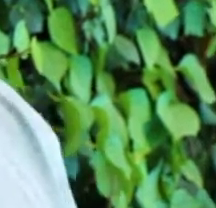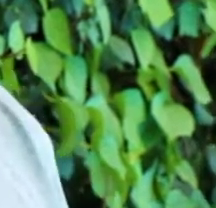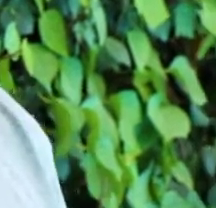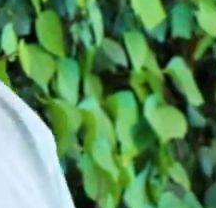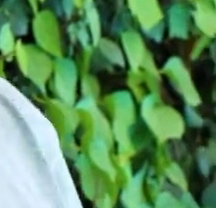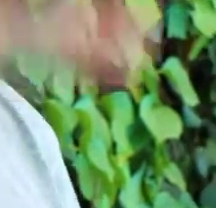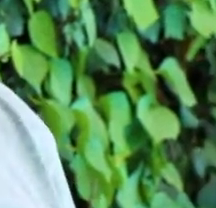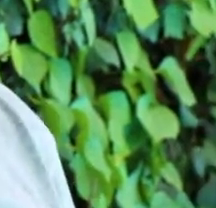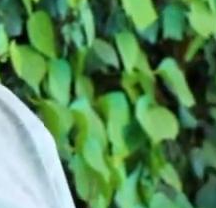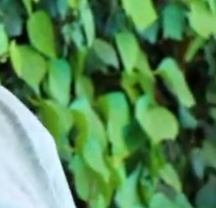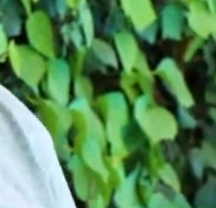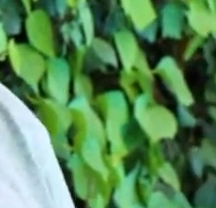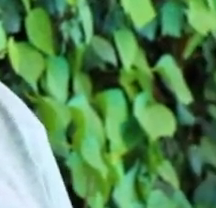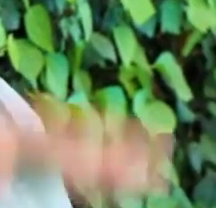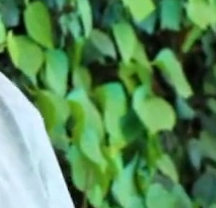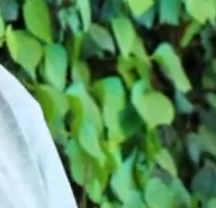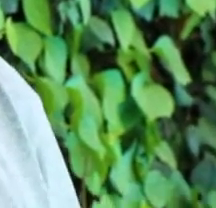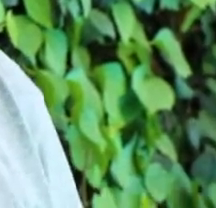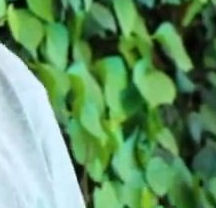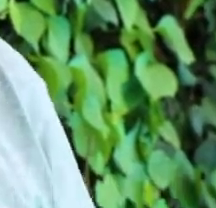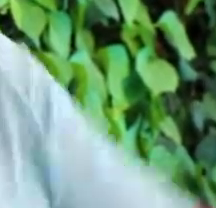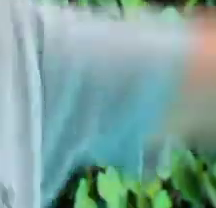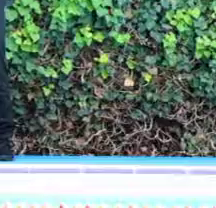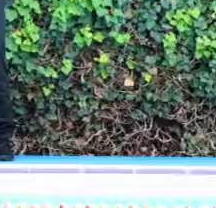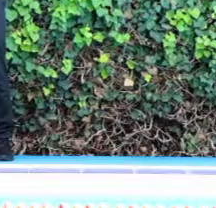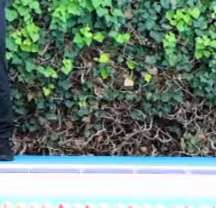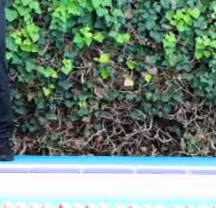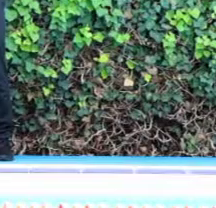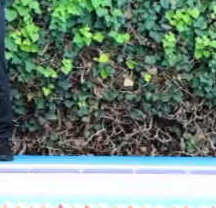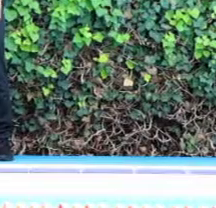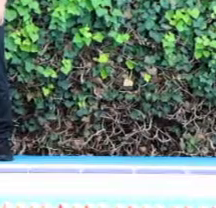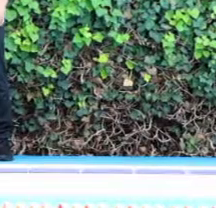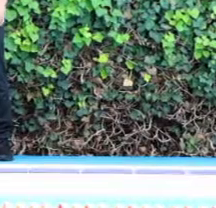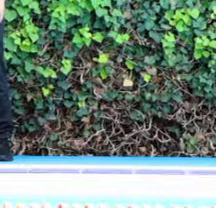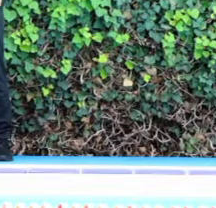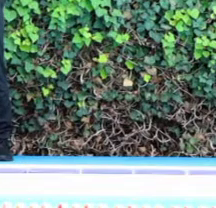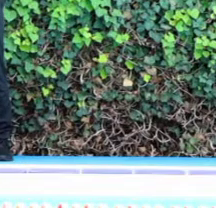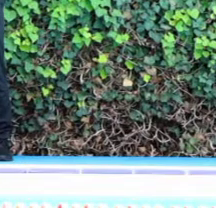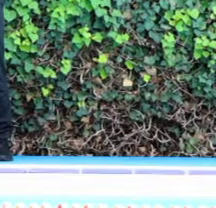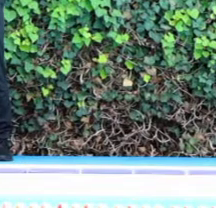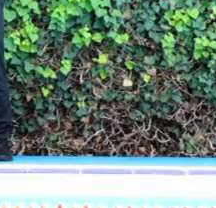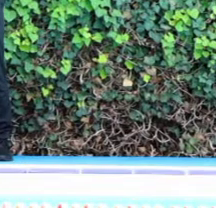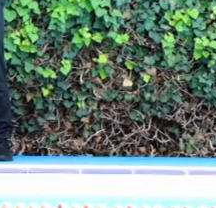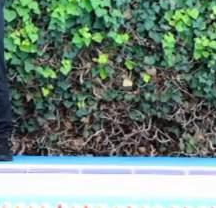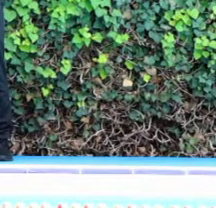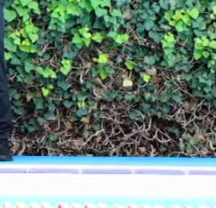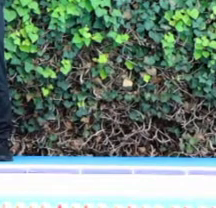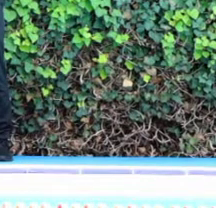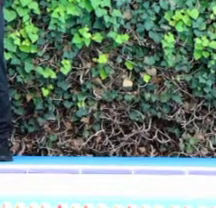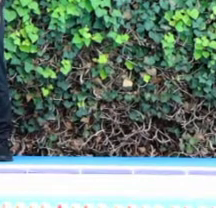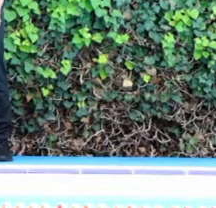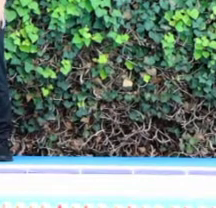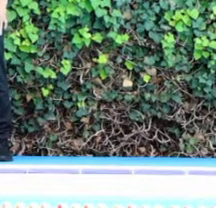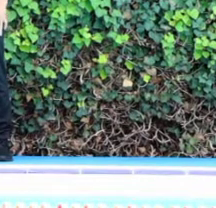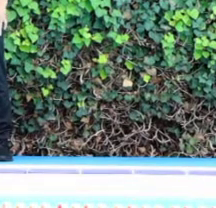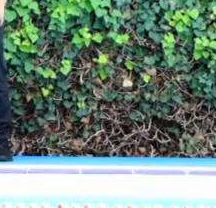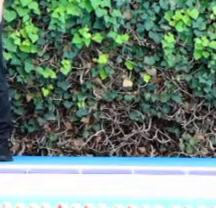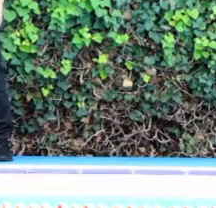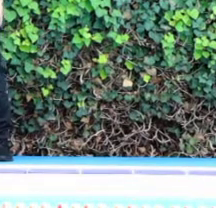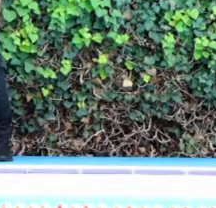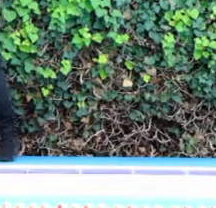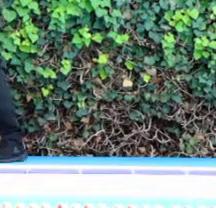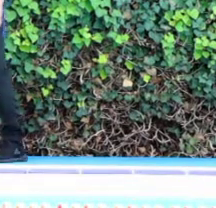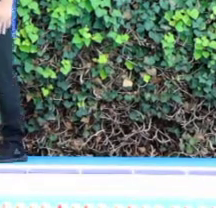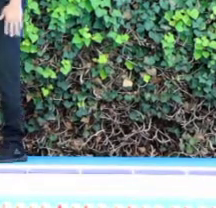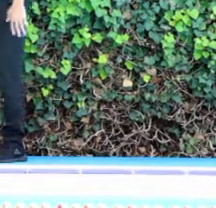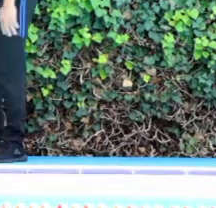cuáles seis puntos y vamos a elevar nuestra mano, nuestras manos alternando diez veces cada una y descansamos, ¿ok?